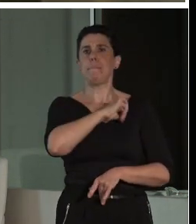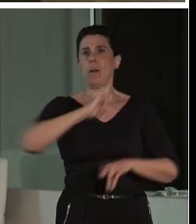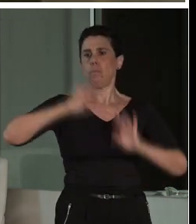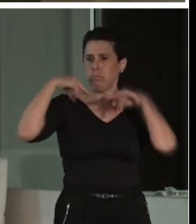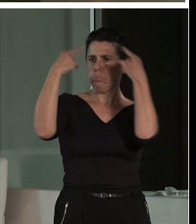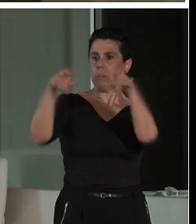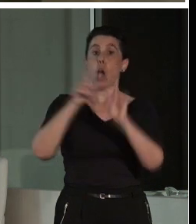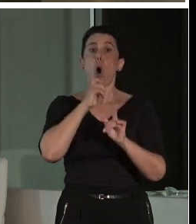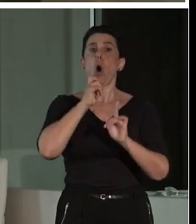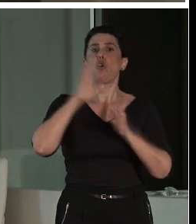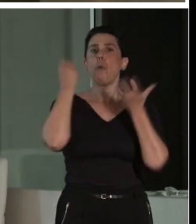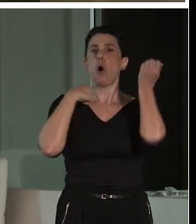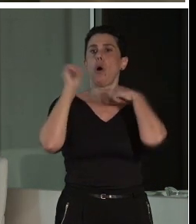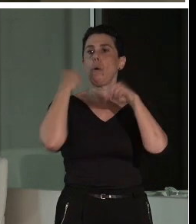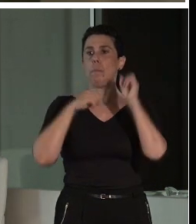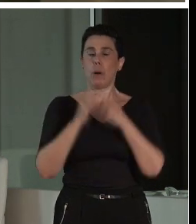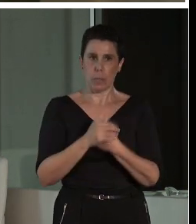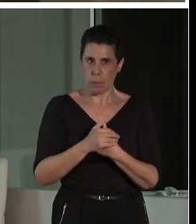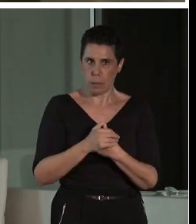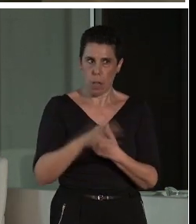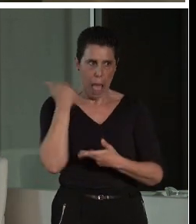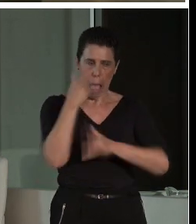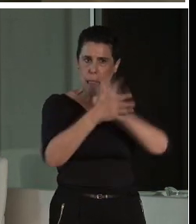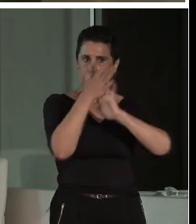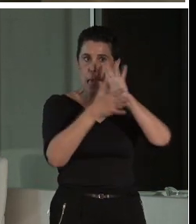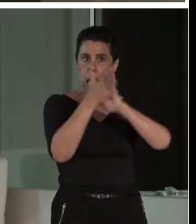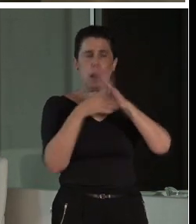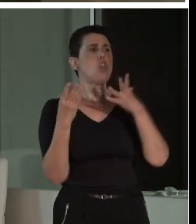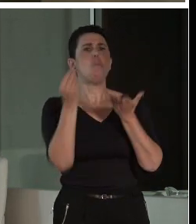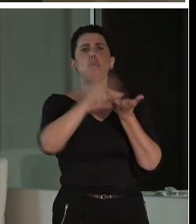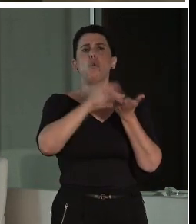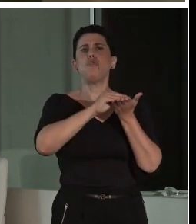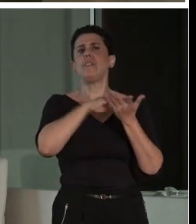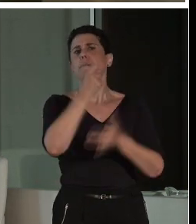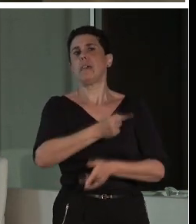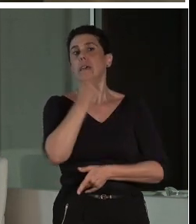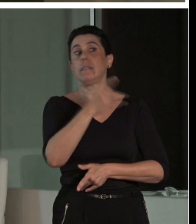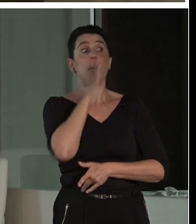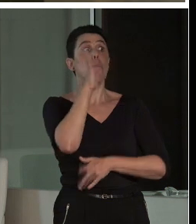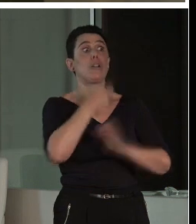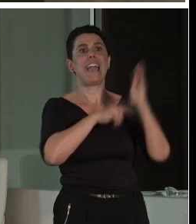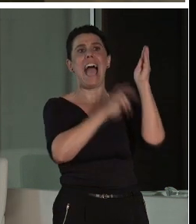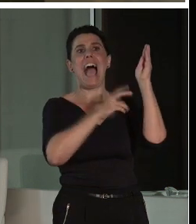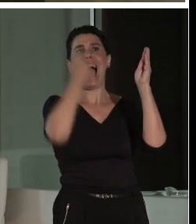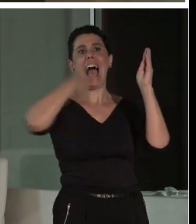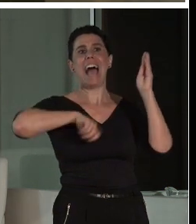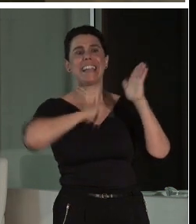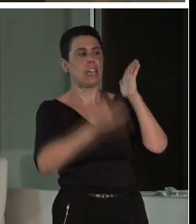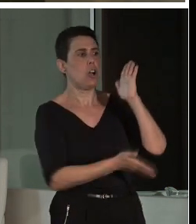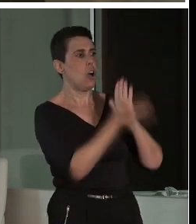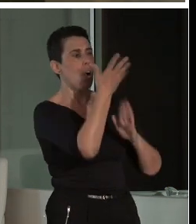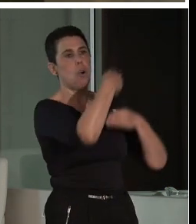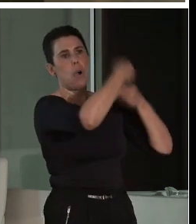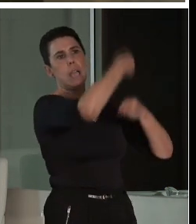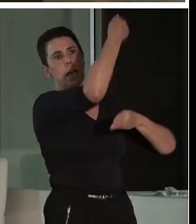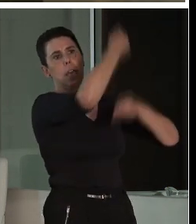comentaba alguien ahí antes y nos ha pasado muchas veces. ¿Por qué para el arqueólogo es importantísimo este muro y la gente se para